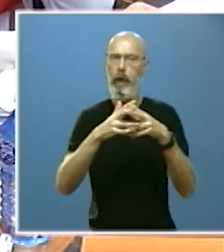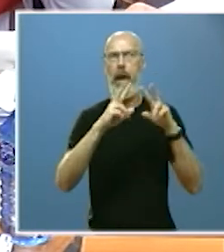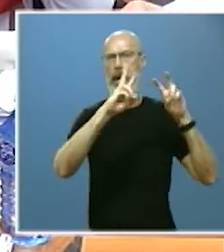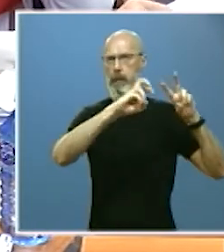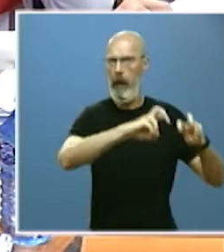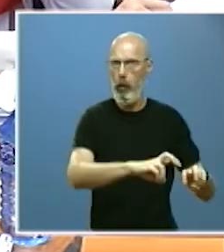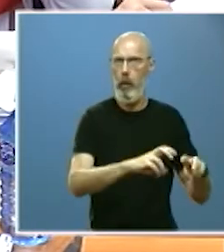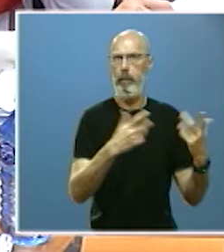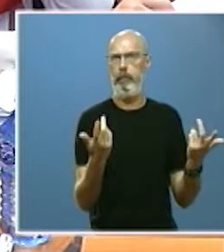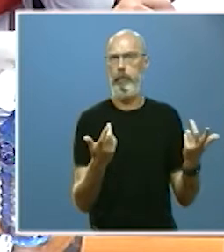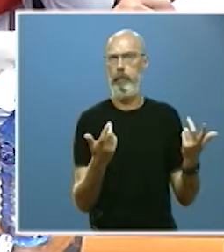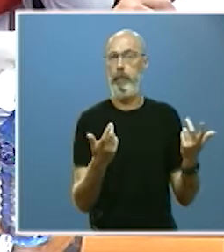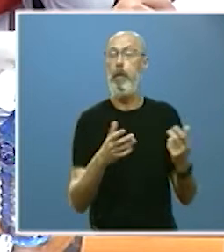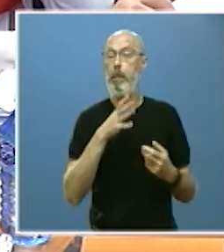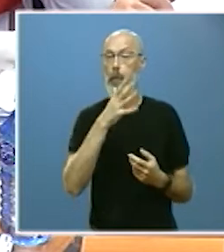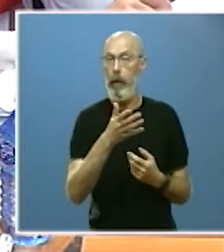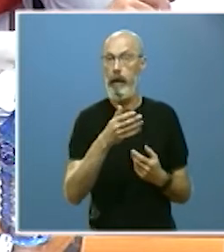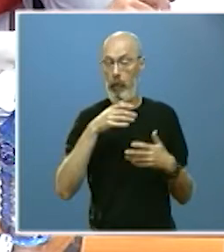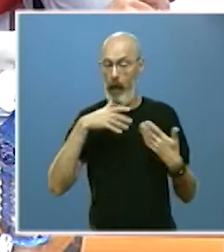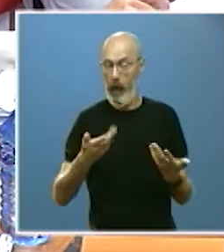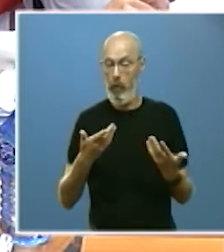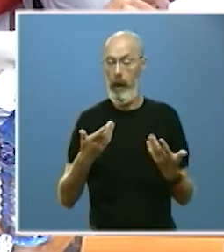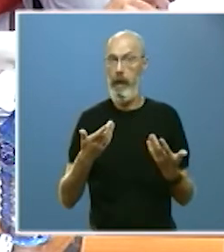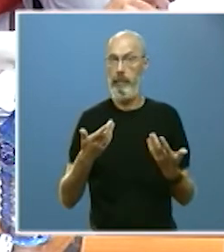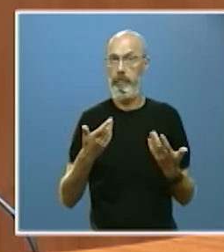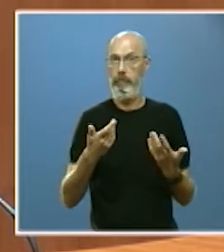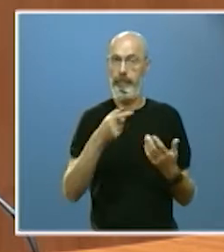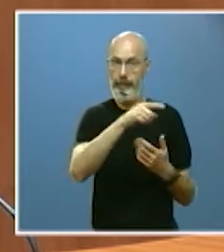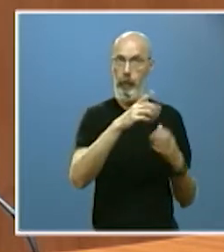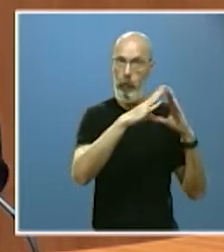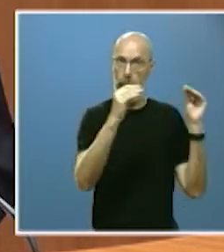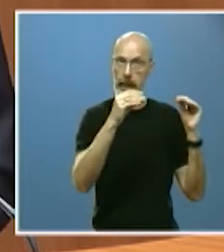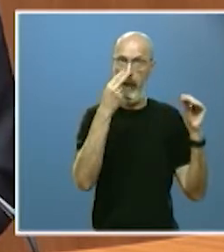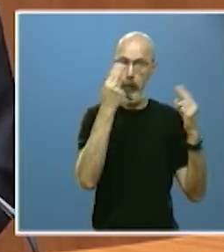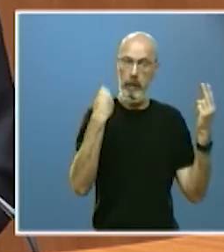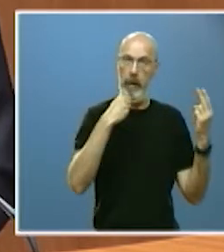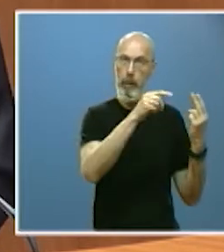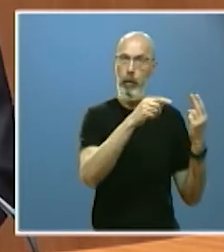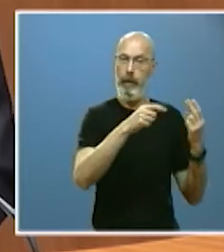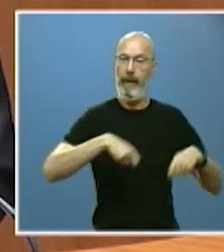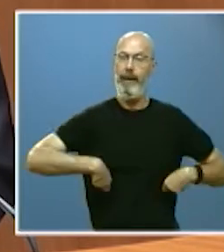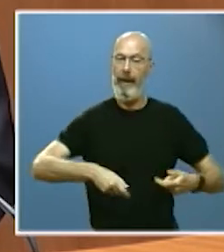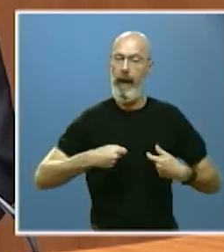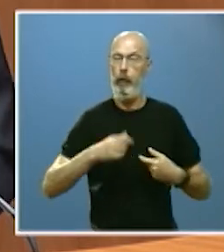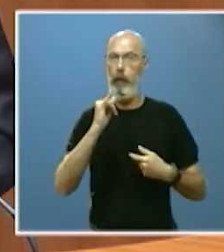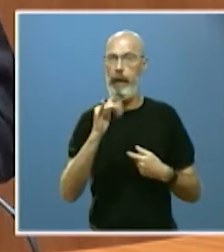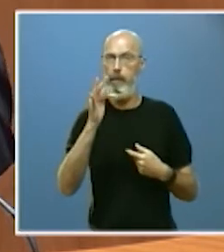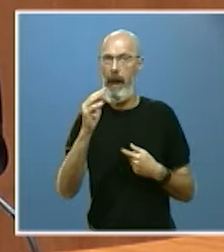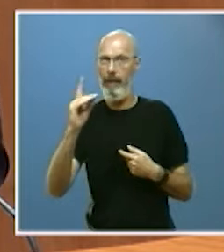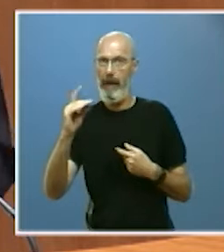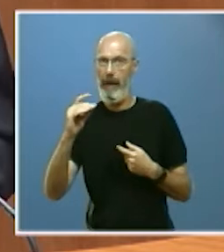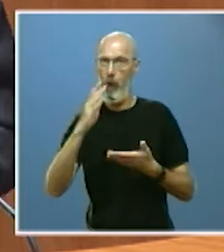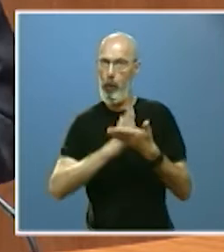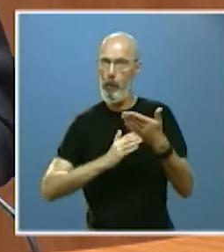y también por eso hoy el peso que tienen en la ejecución del gasto total en I más D de la comunidad es